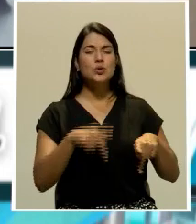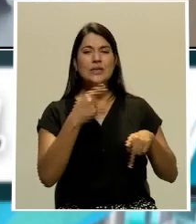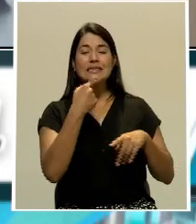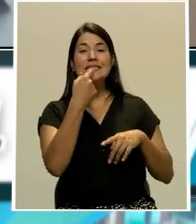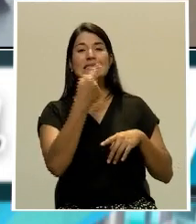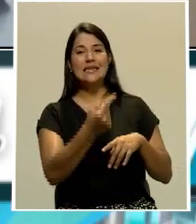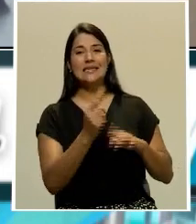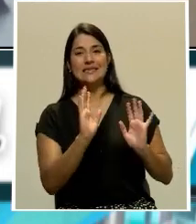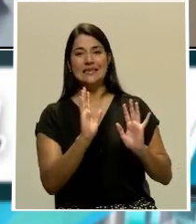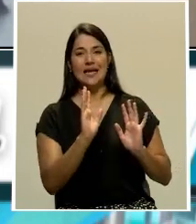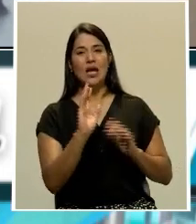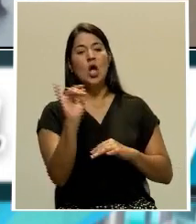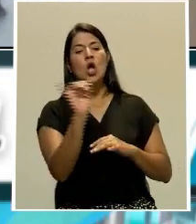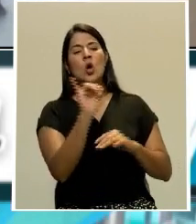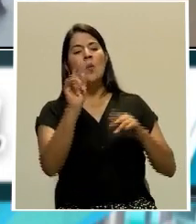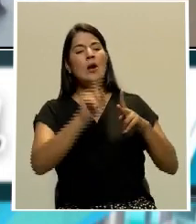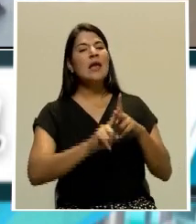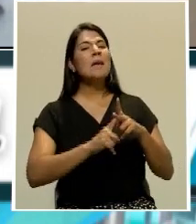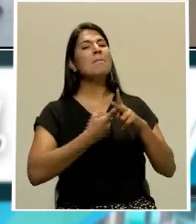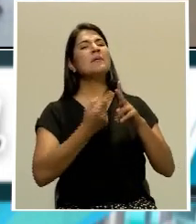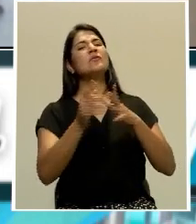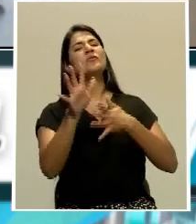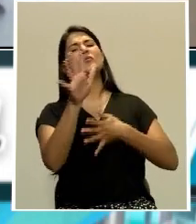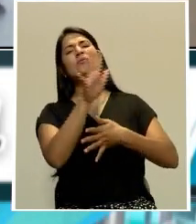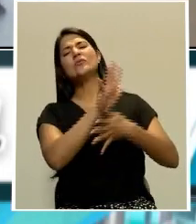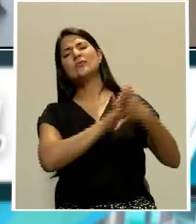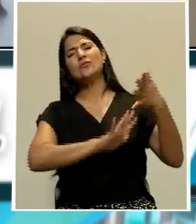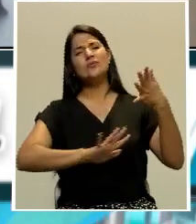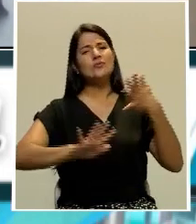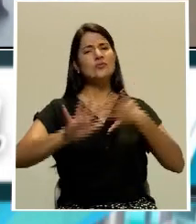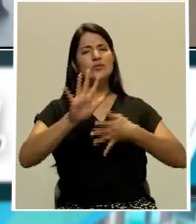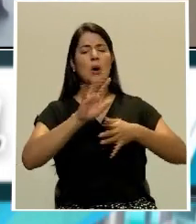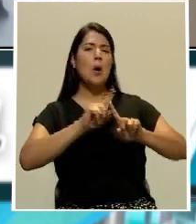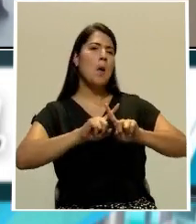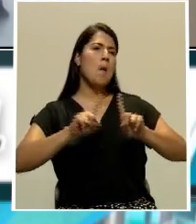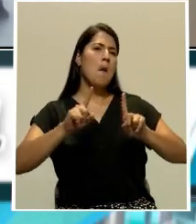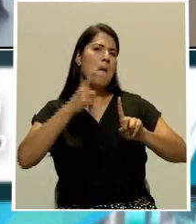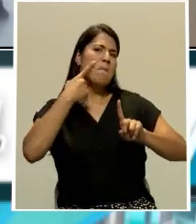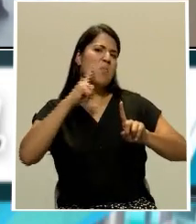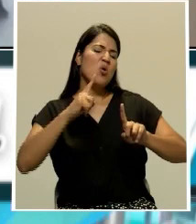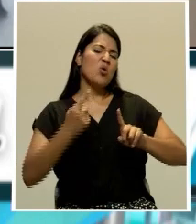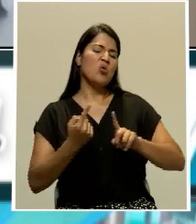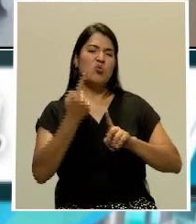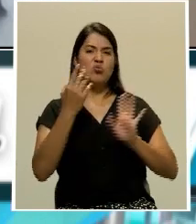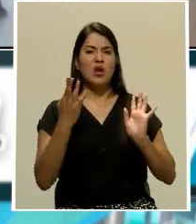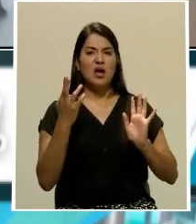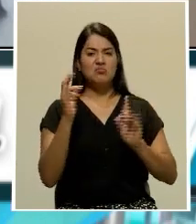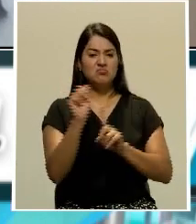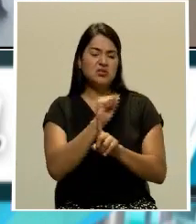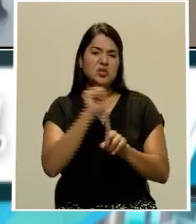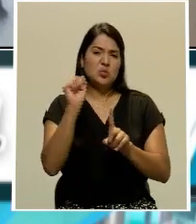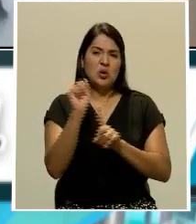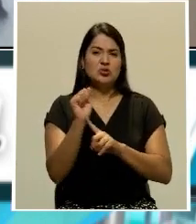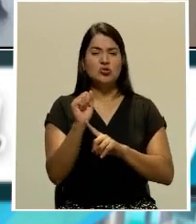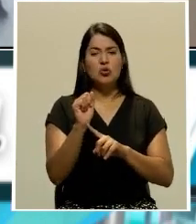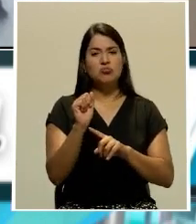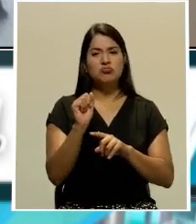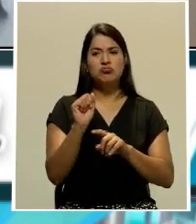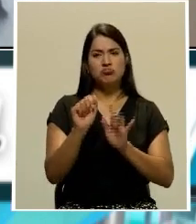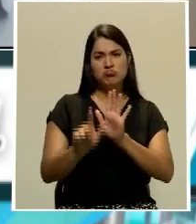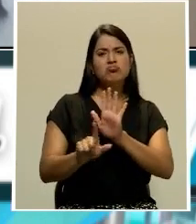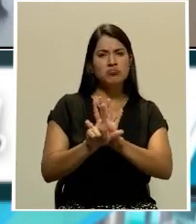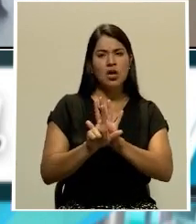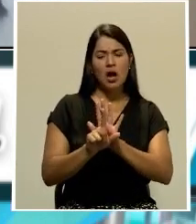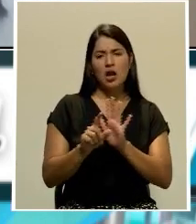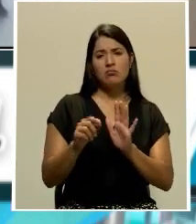montó una tormenta sobre un hecho perfectamente legítimo como el derecho a descanso del presidente